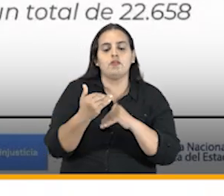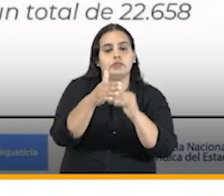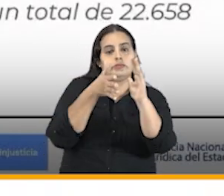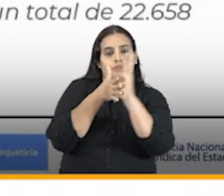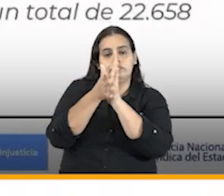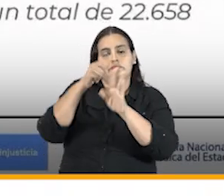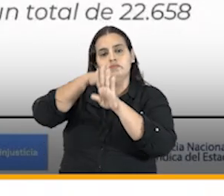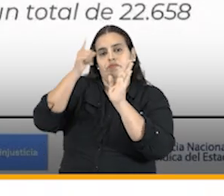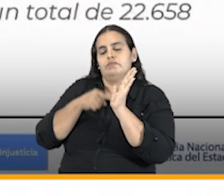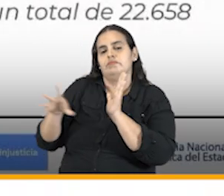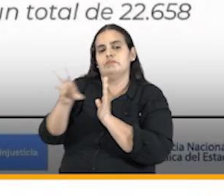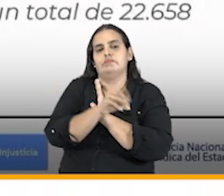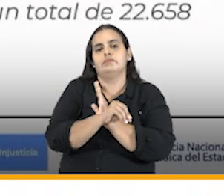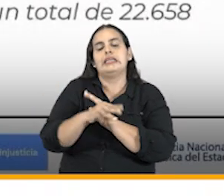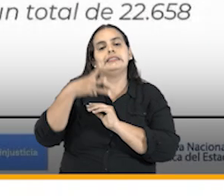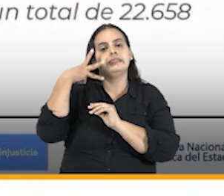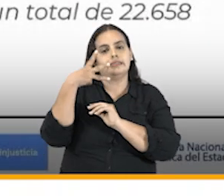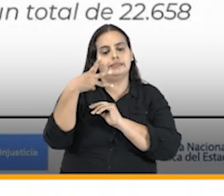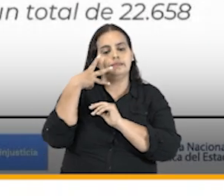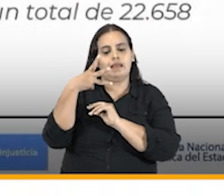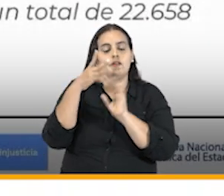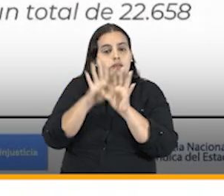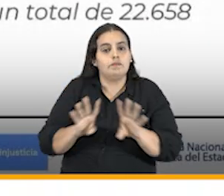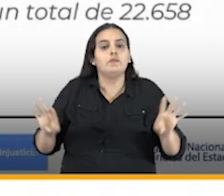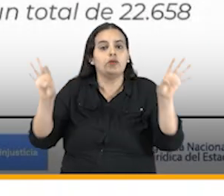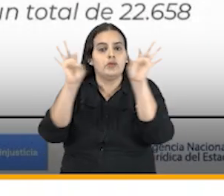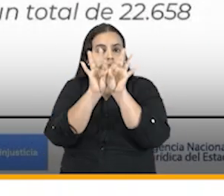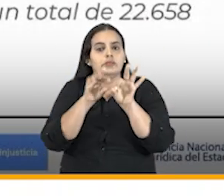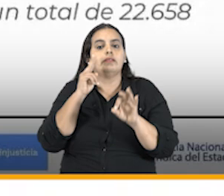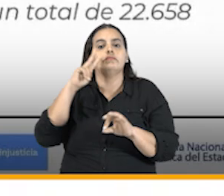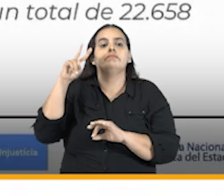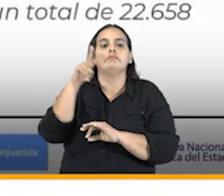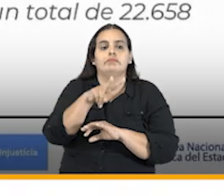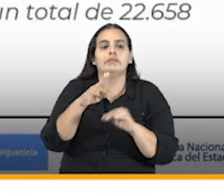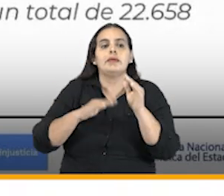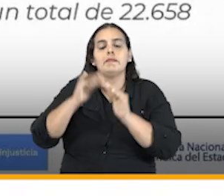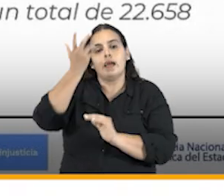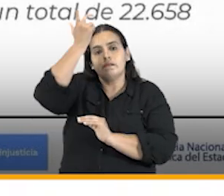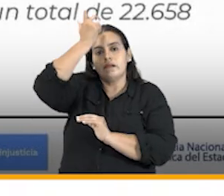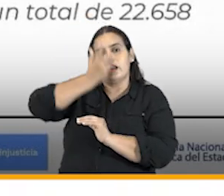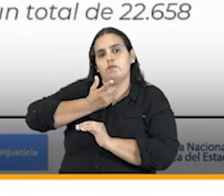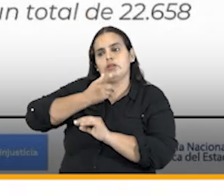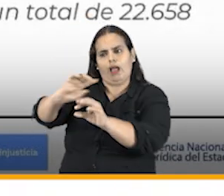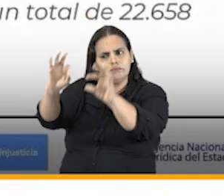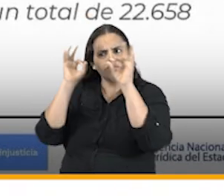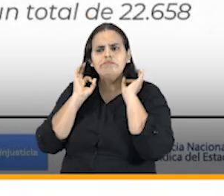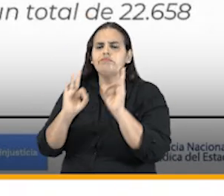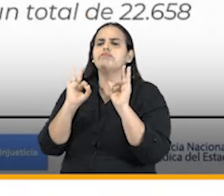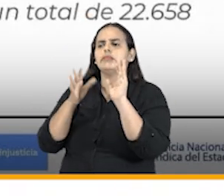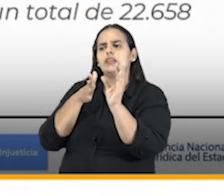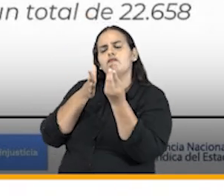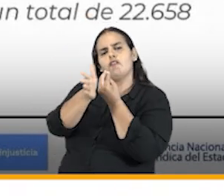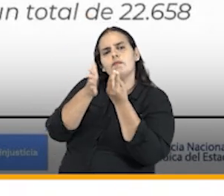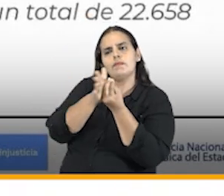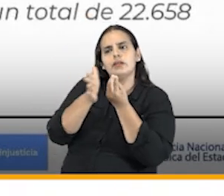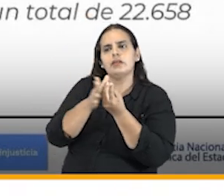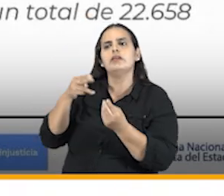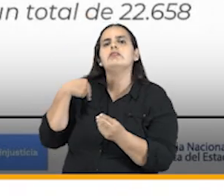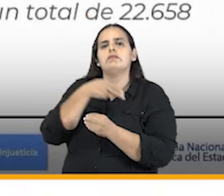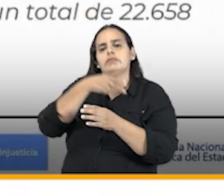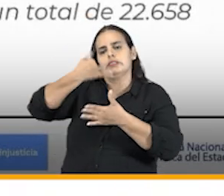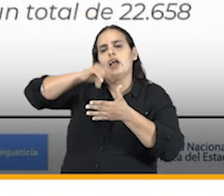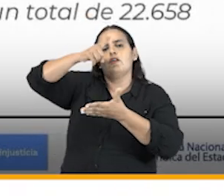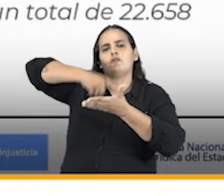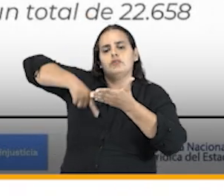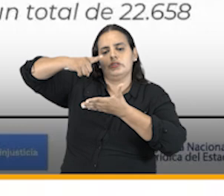entidades de liquidad tercer lugar pues es muy importante tener una evaluación de la calidad de la información y para esto se